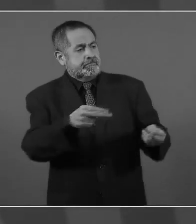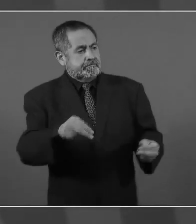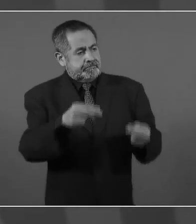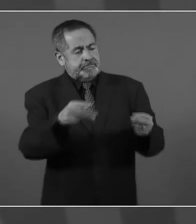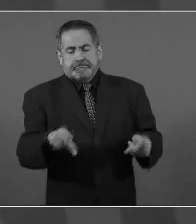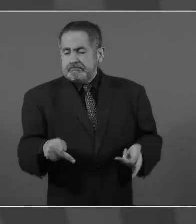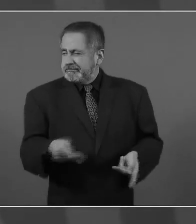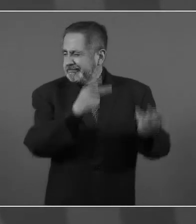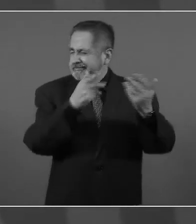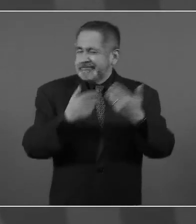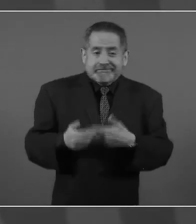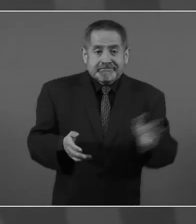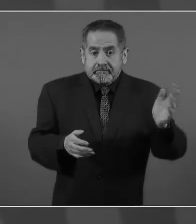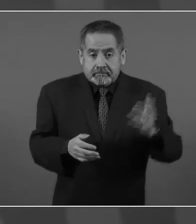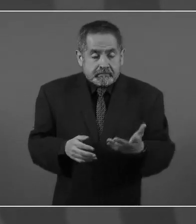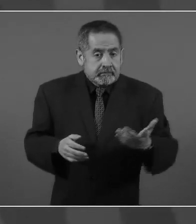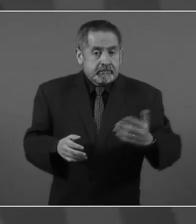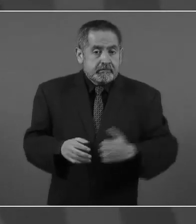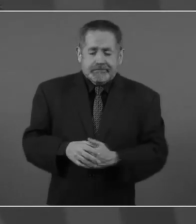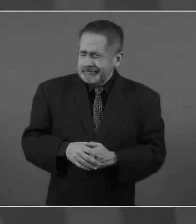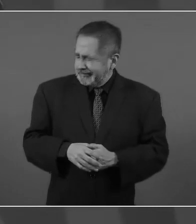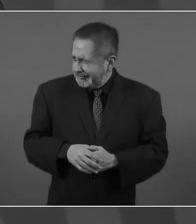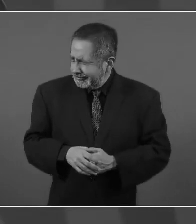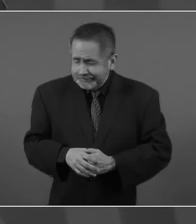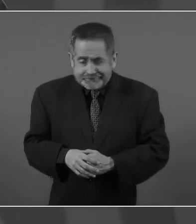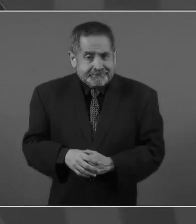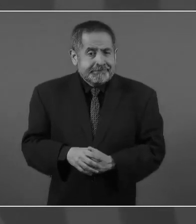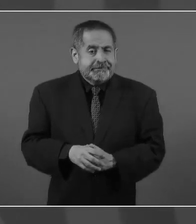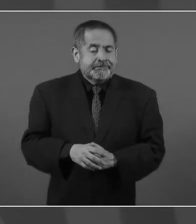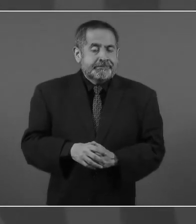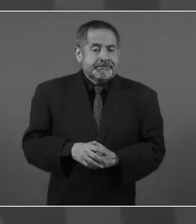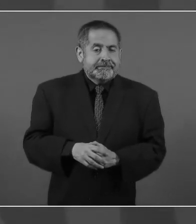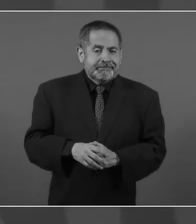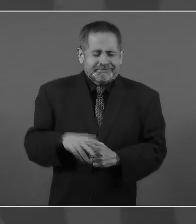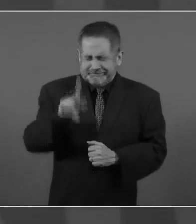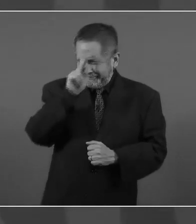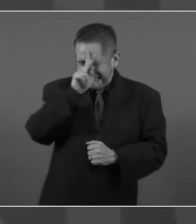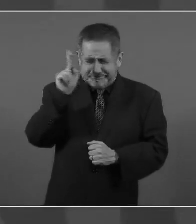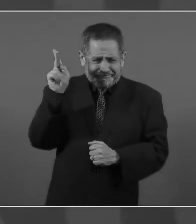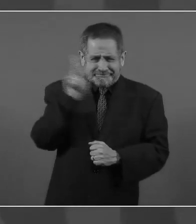No, terrible,